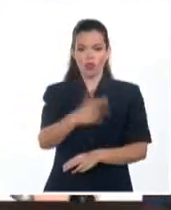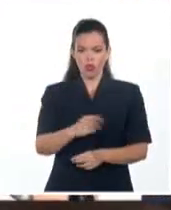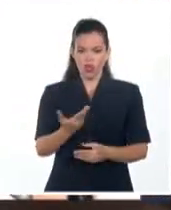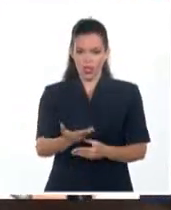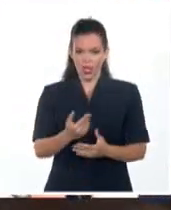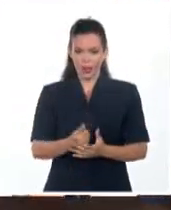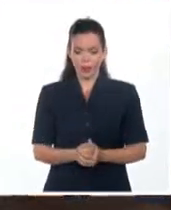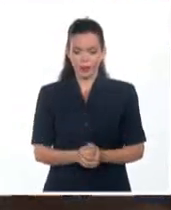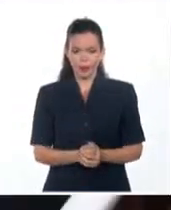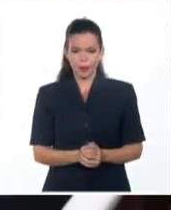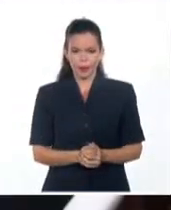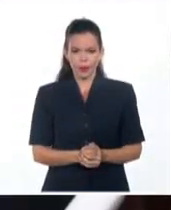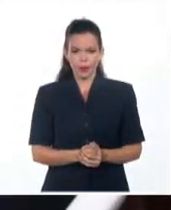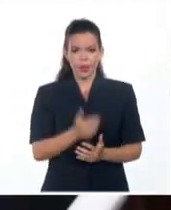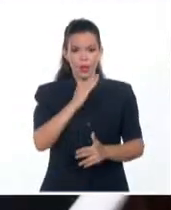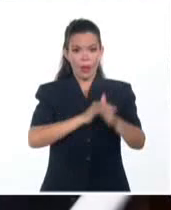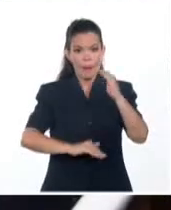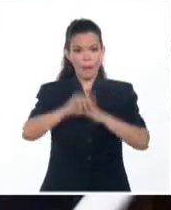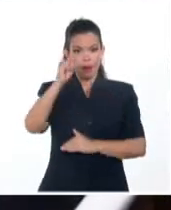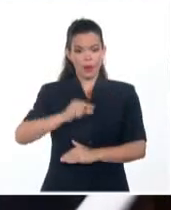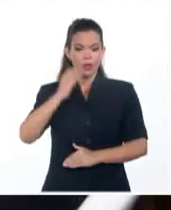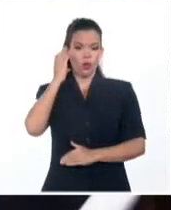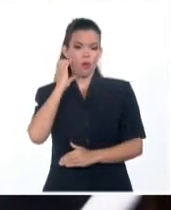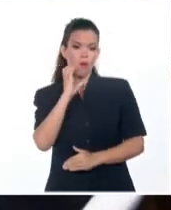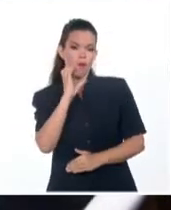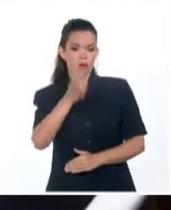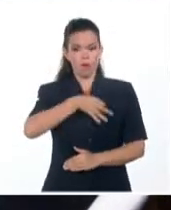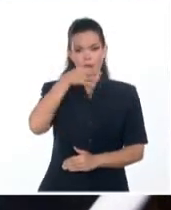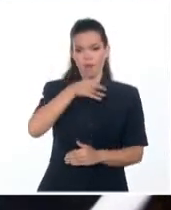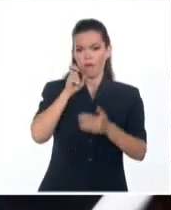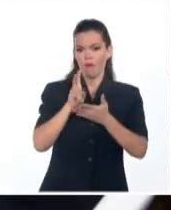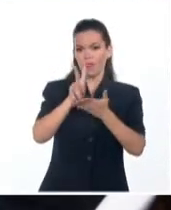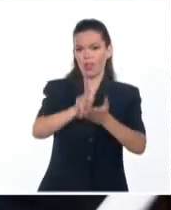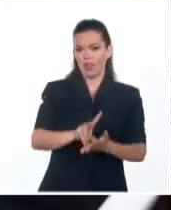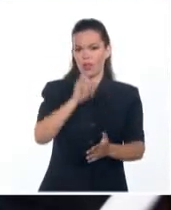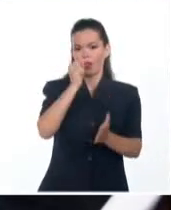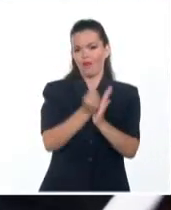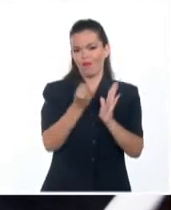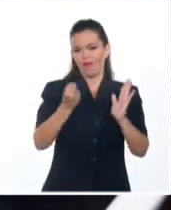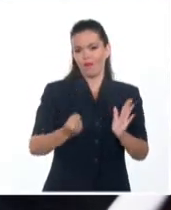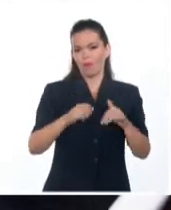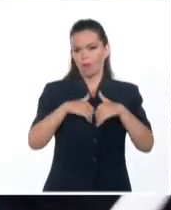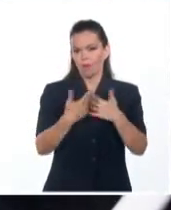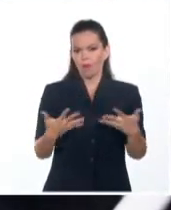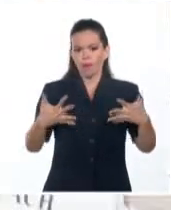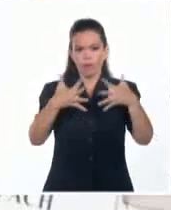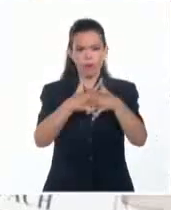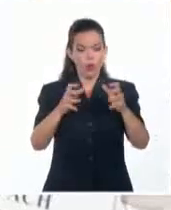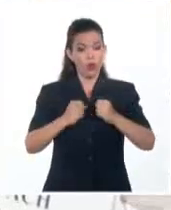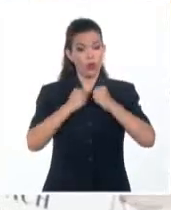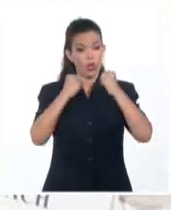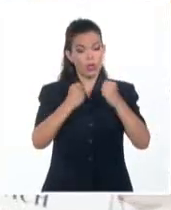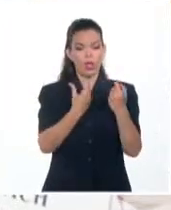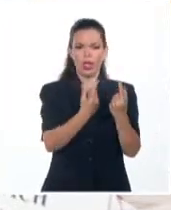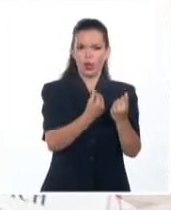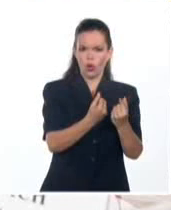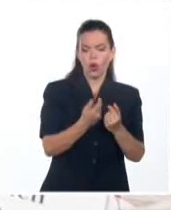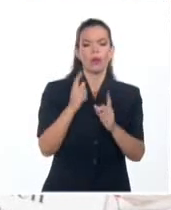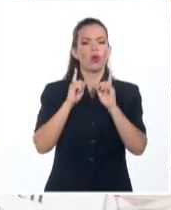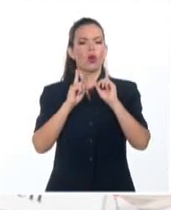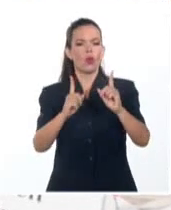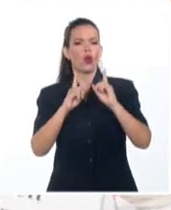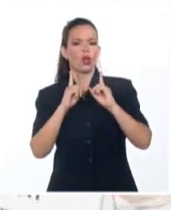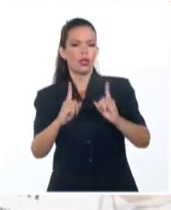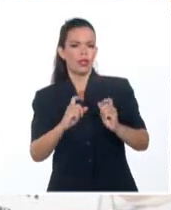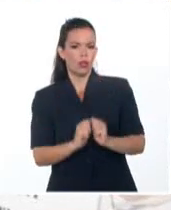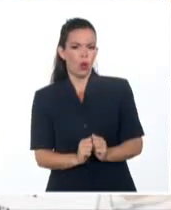Marrero señaló que esta visita oficial se realiza en un contexto de fortalecimiento de las relaciones en lo económico, político, comercial y da